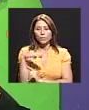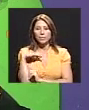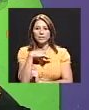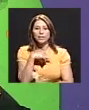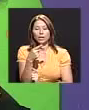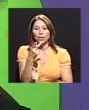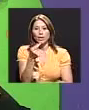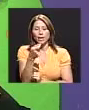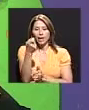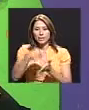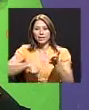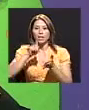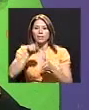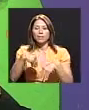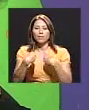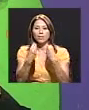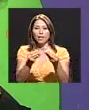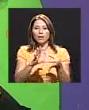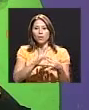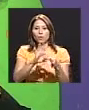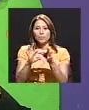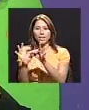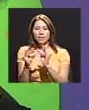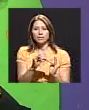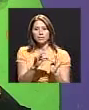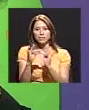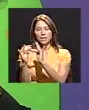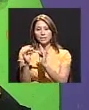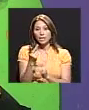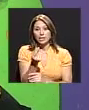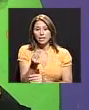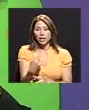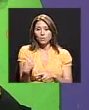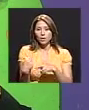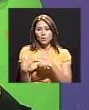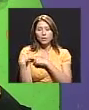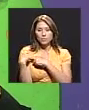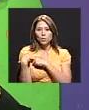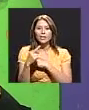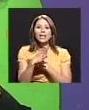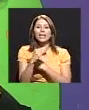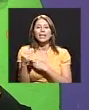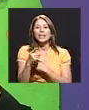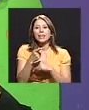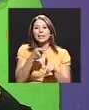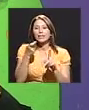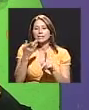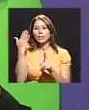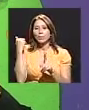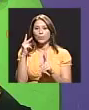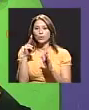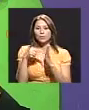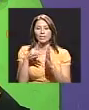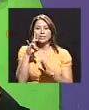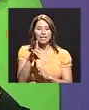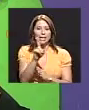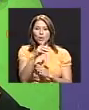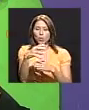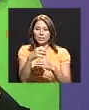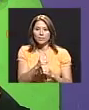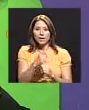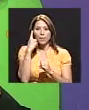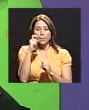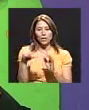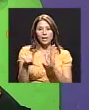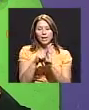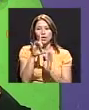Ministerio de Hacienda a girar a las Olimpiadas Especiales, el dinero que les corresponde y que desde el 2007 no perciben, ya que la ley